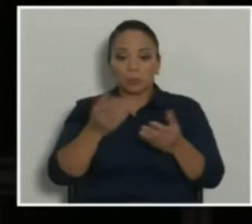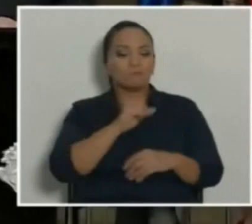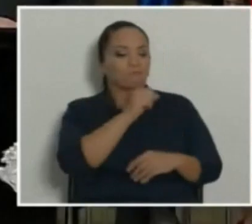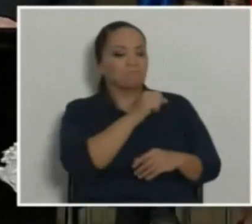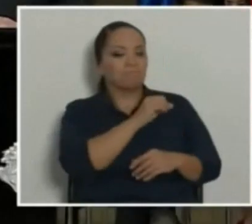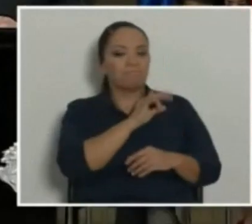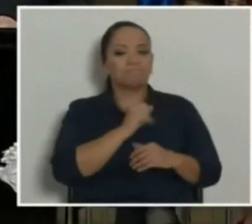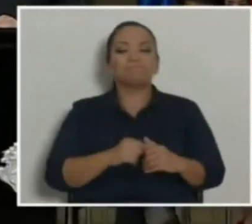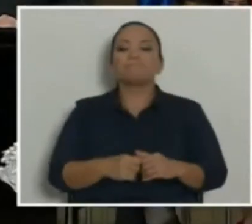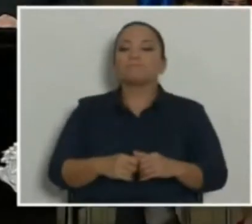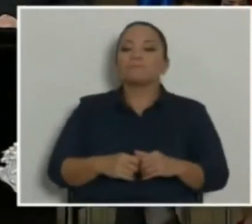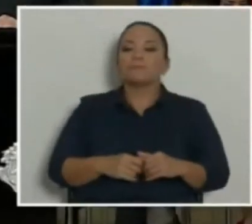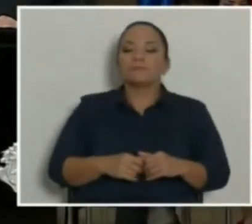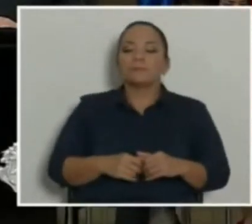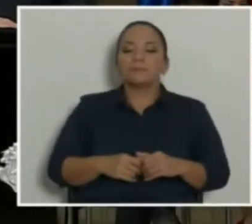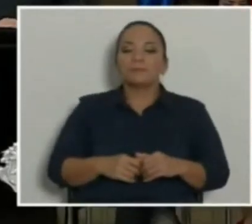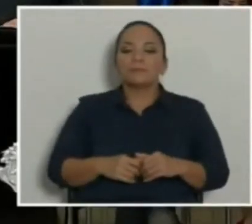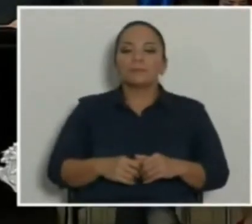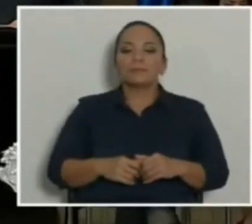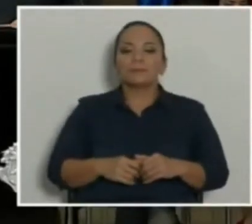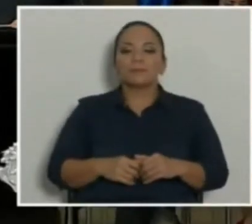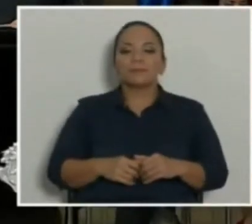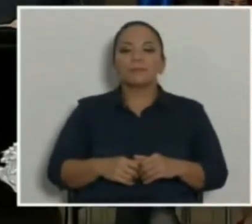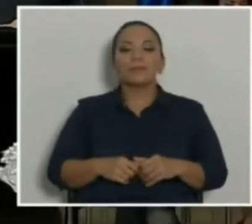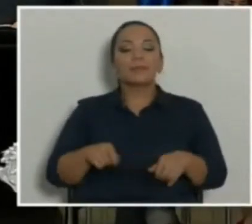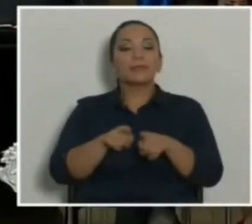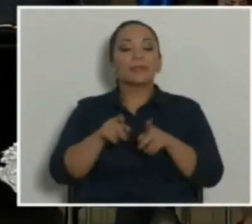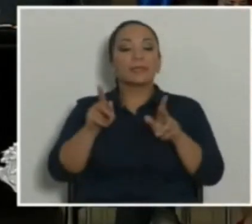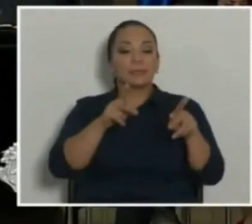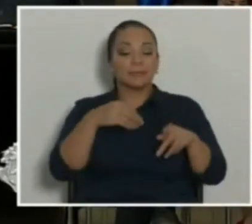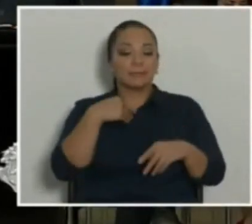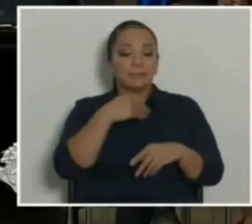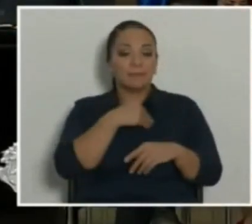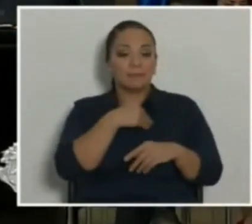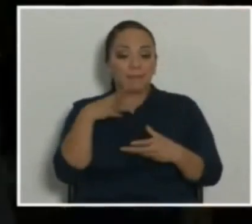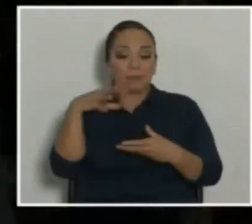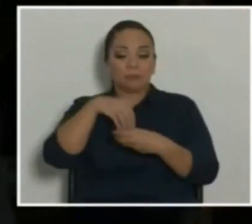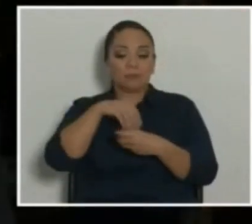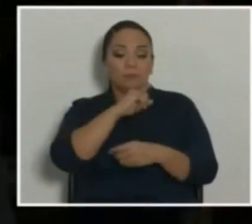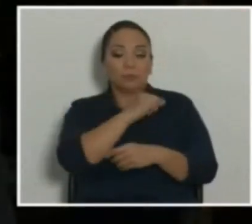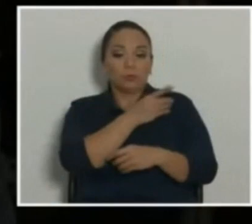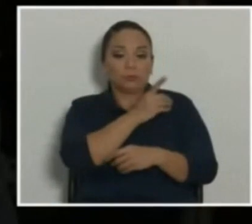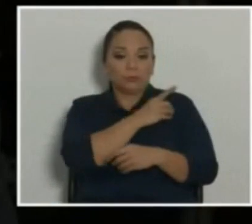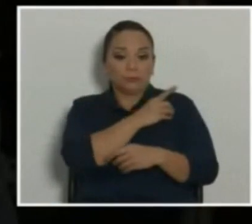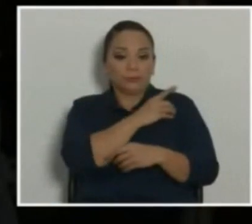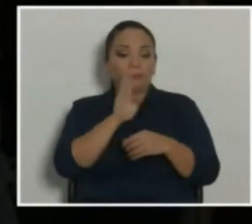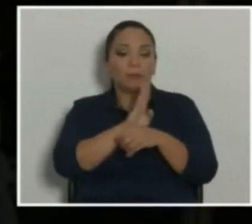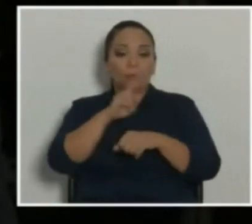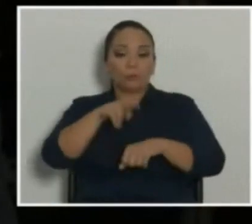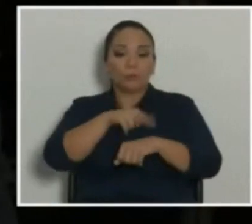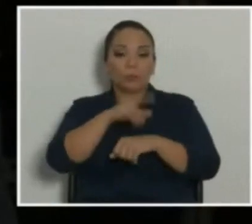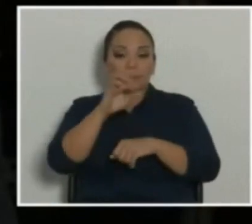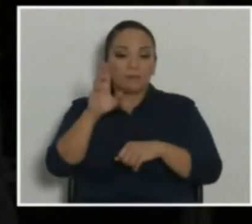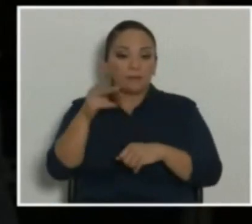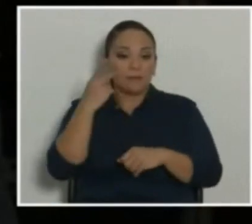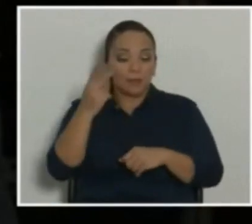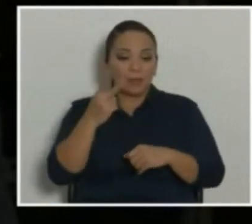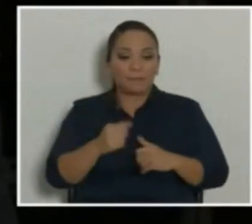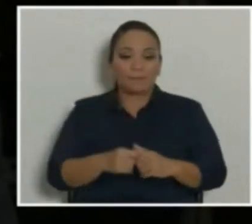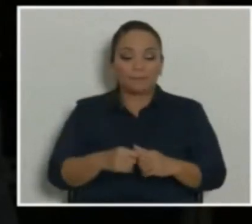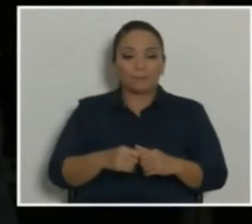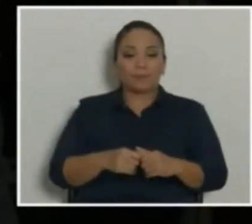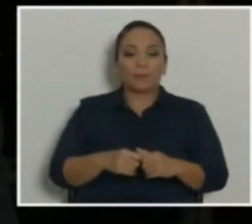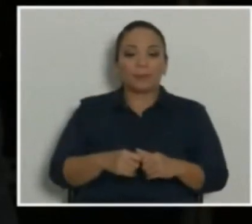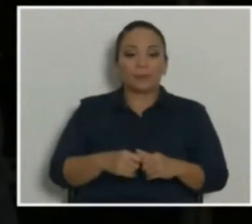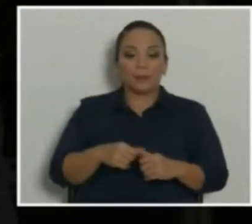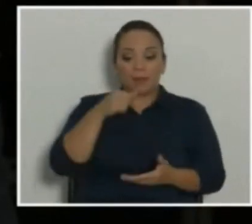Y a los señores y señoras integrantes de la Junta Erectiva del Banco Nacional de Costa Rica, en que el presidente de la